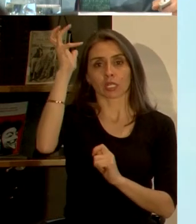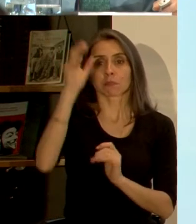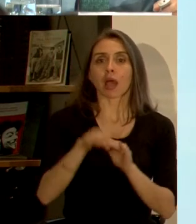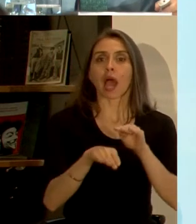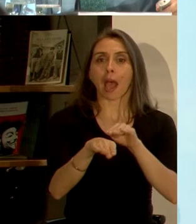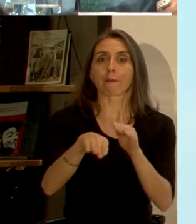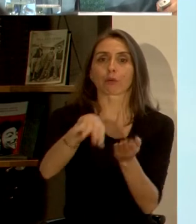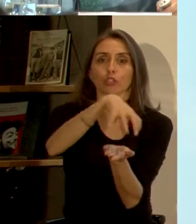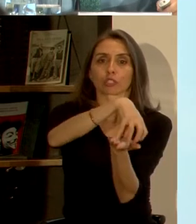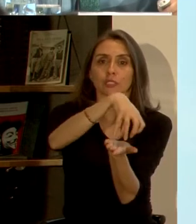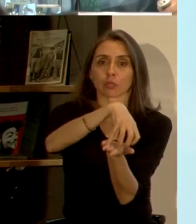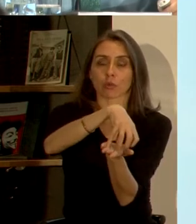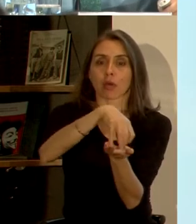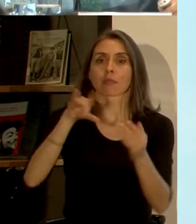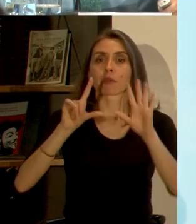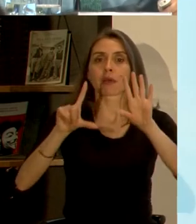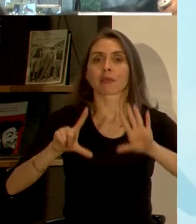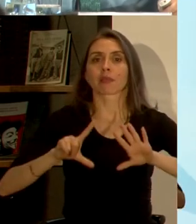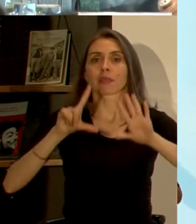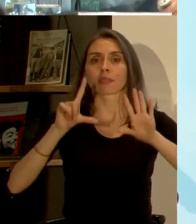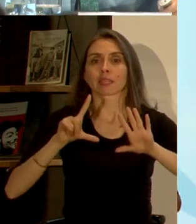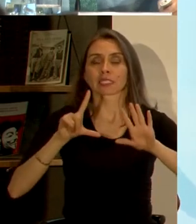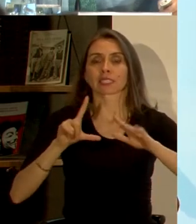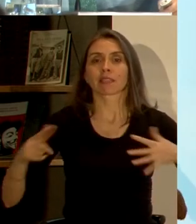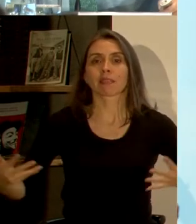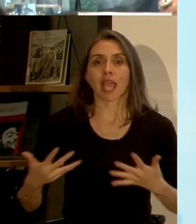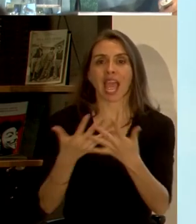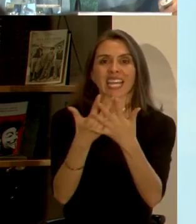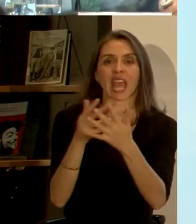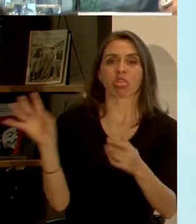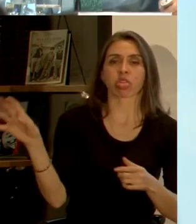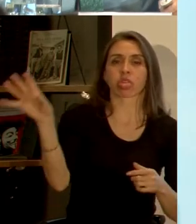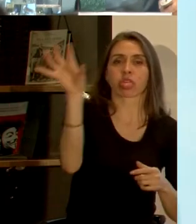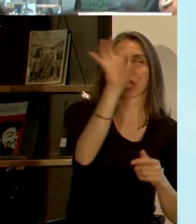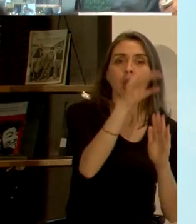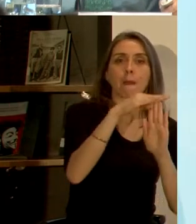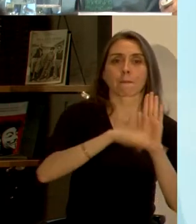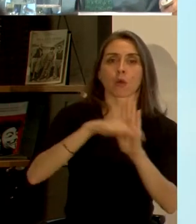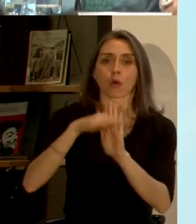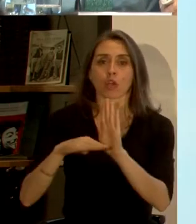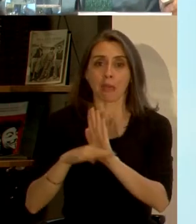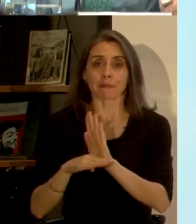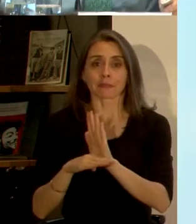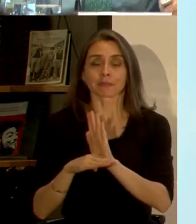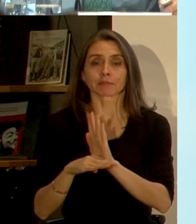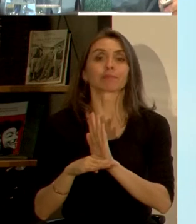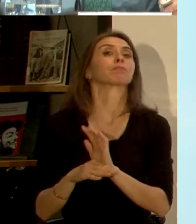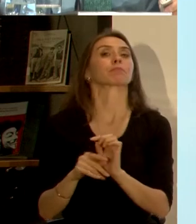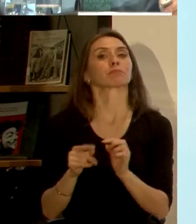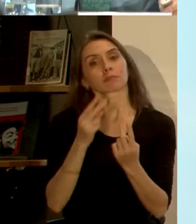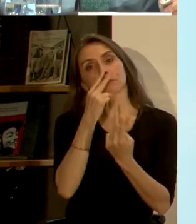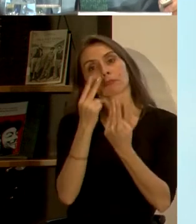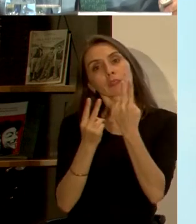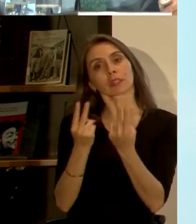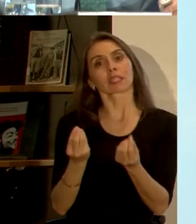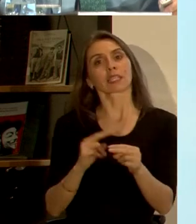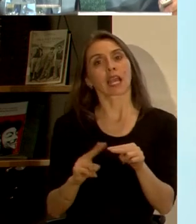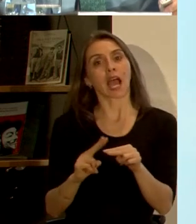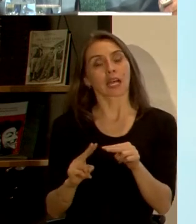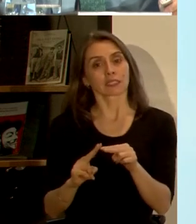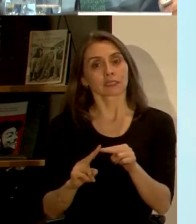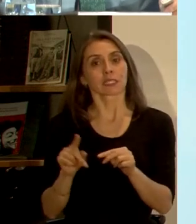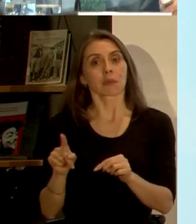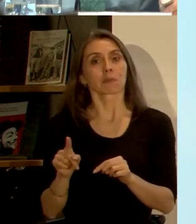apoyando a las ciudades con unas 17 redes y varios programas. No me voy a detener en eso. Voy a mirar lo que estamos haciendo en